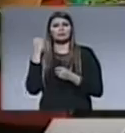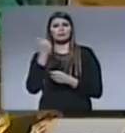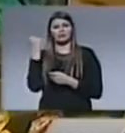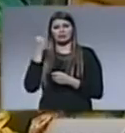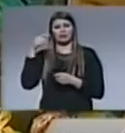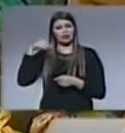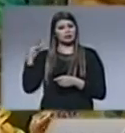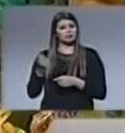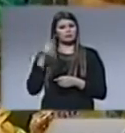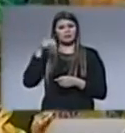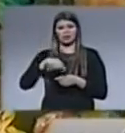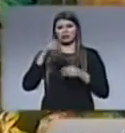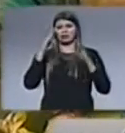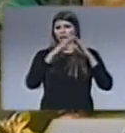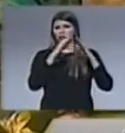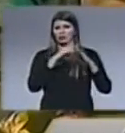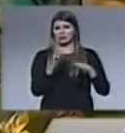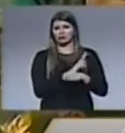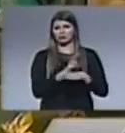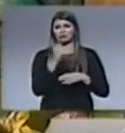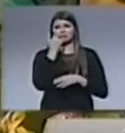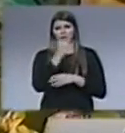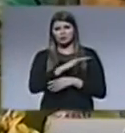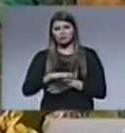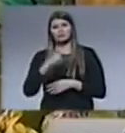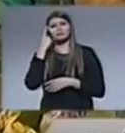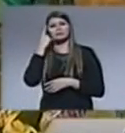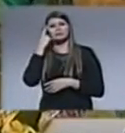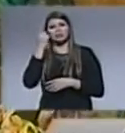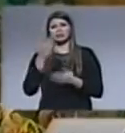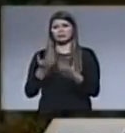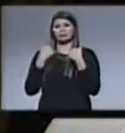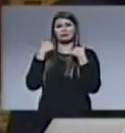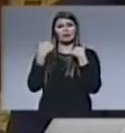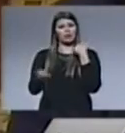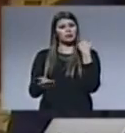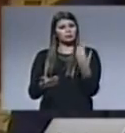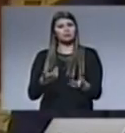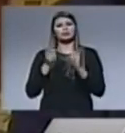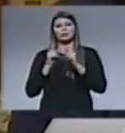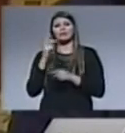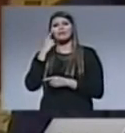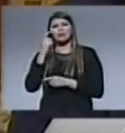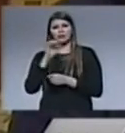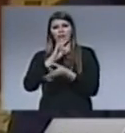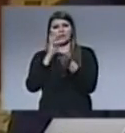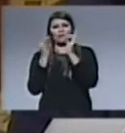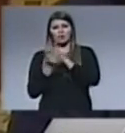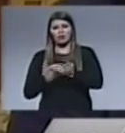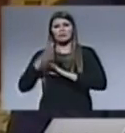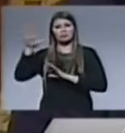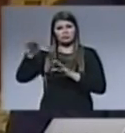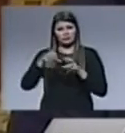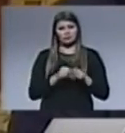utilizar acá en el hogar para poder conseguir las donaciones o ver la forma de traer lo que